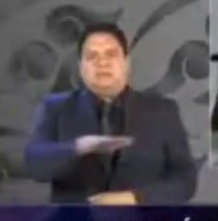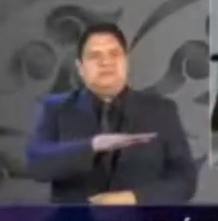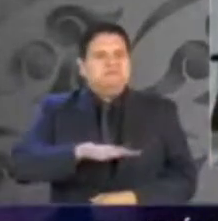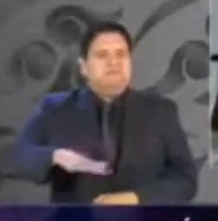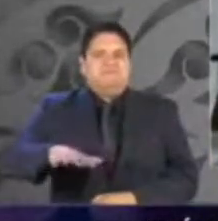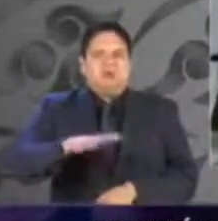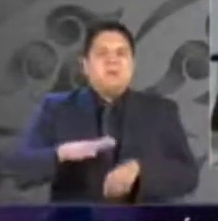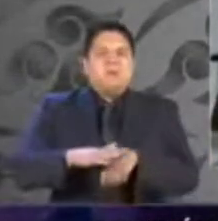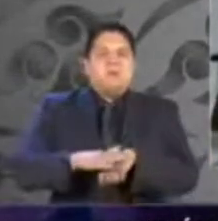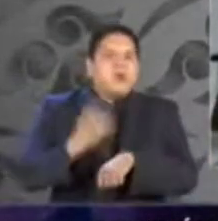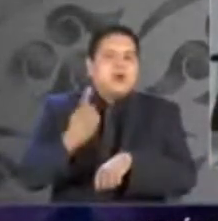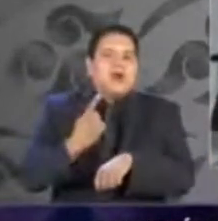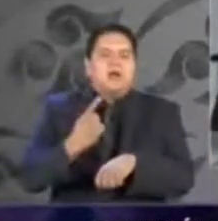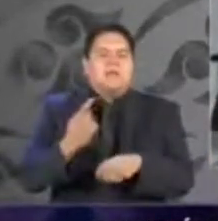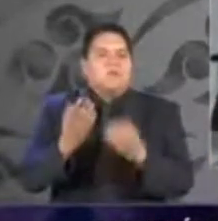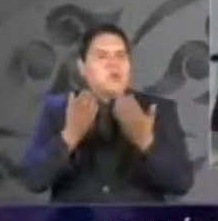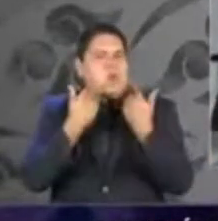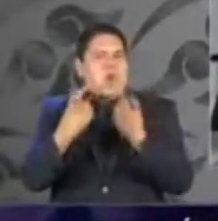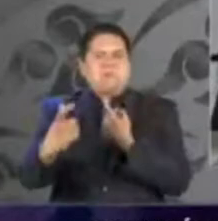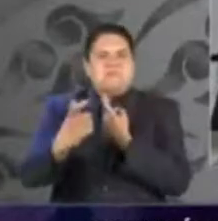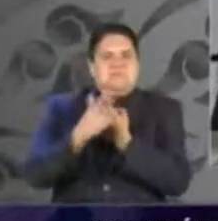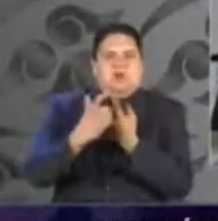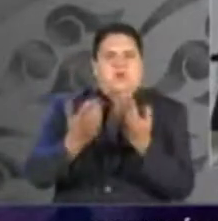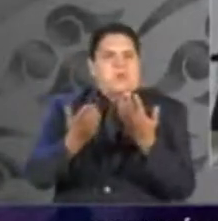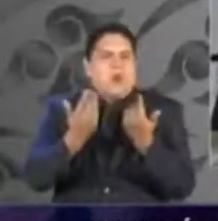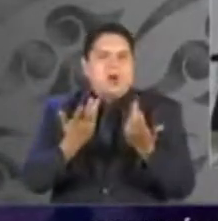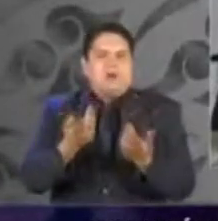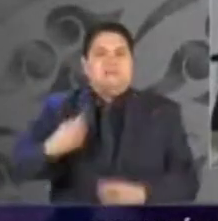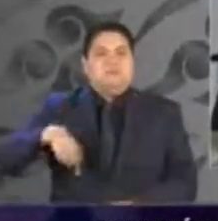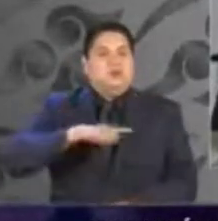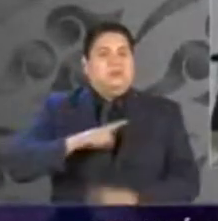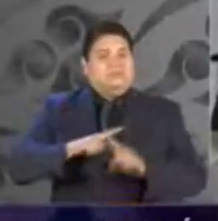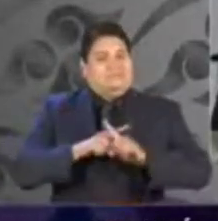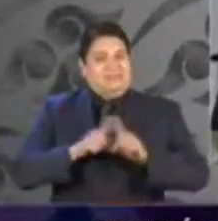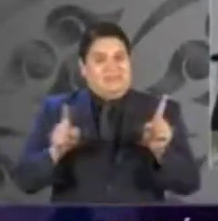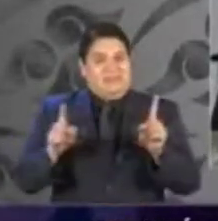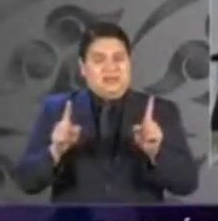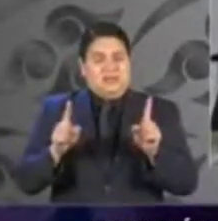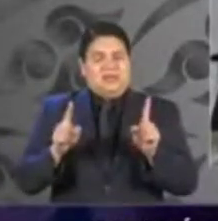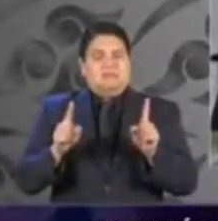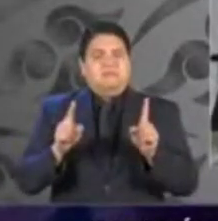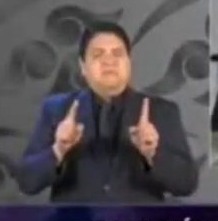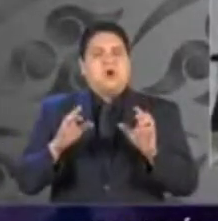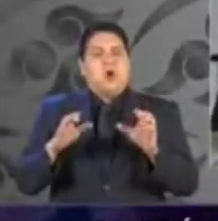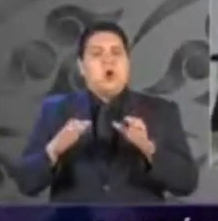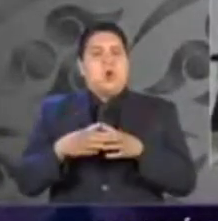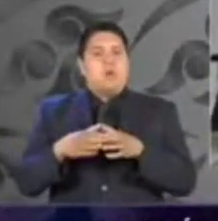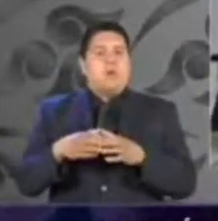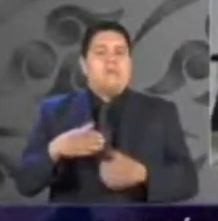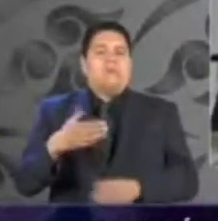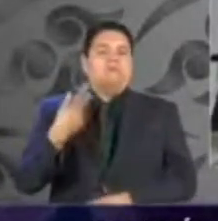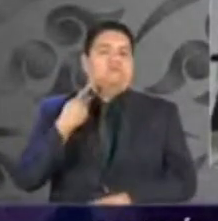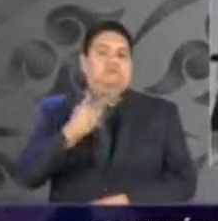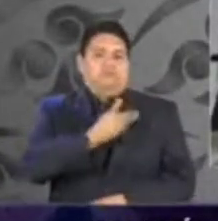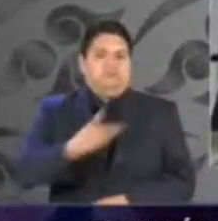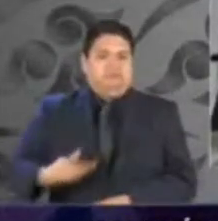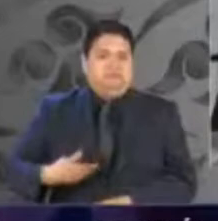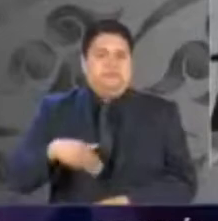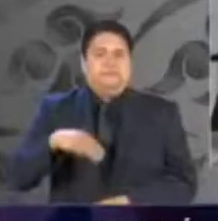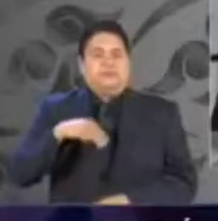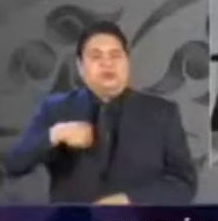¿no? A diferencia de eso, nosotros tenemos el plan de pacificación del gobierno federal que ha